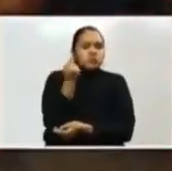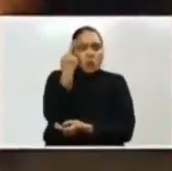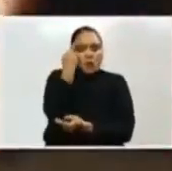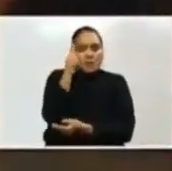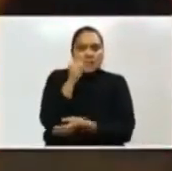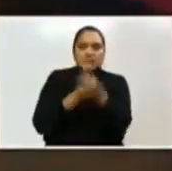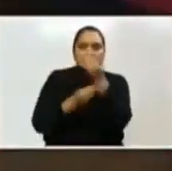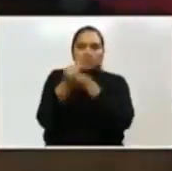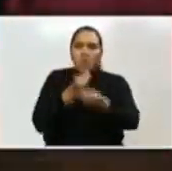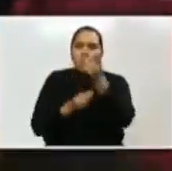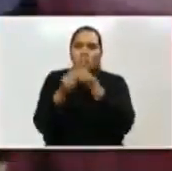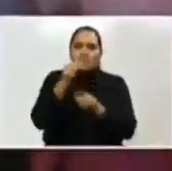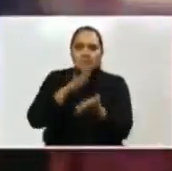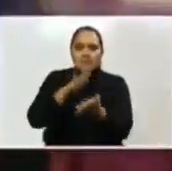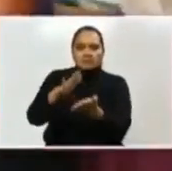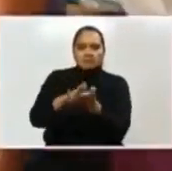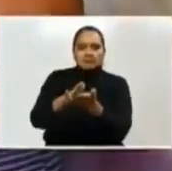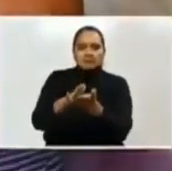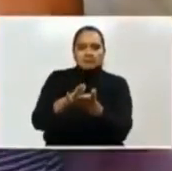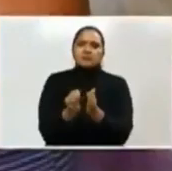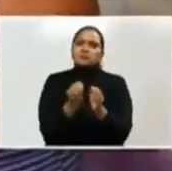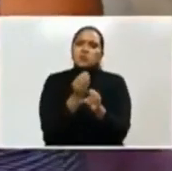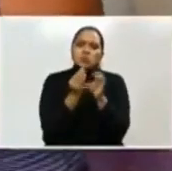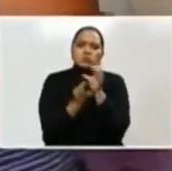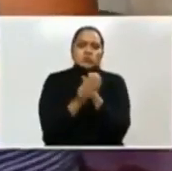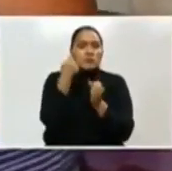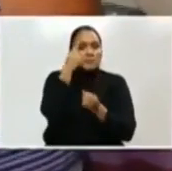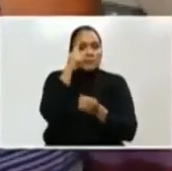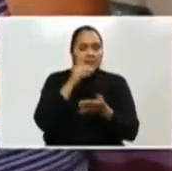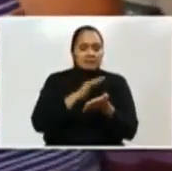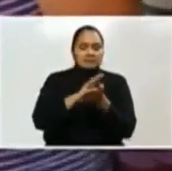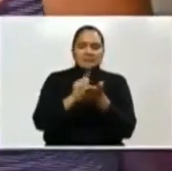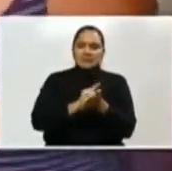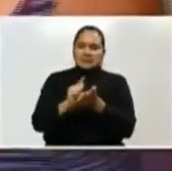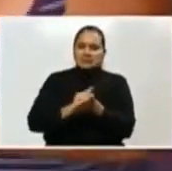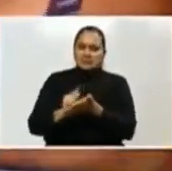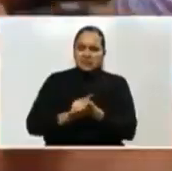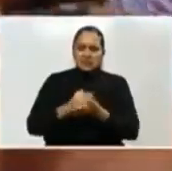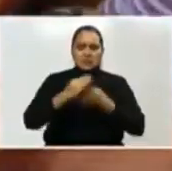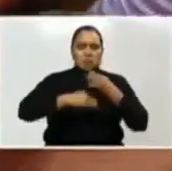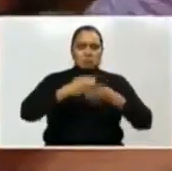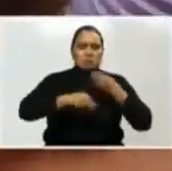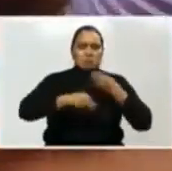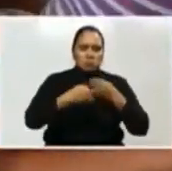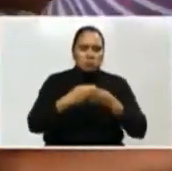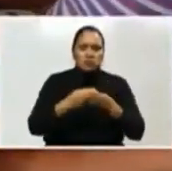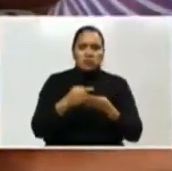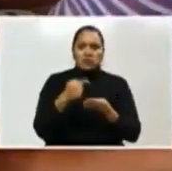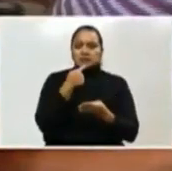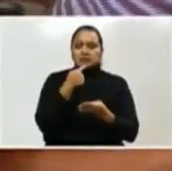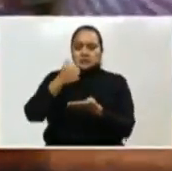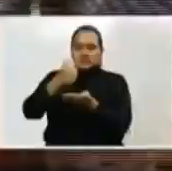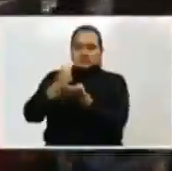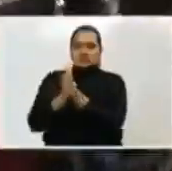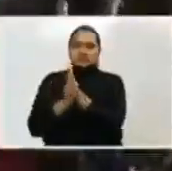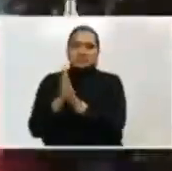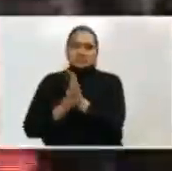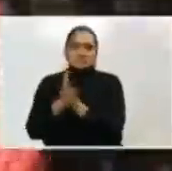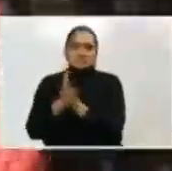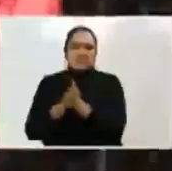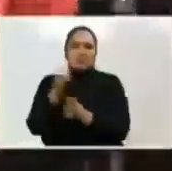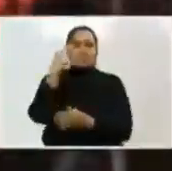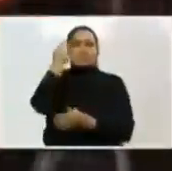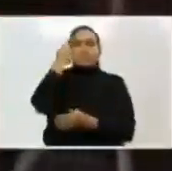llevar alimentos y artículos de higiene necesarios a cada una de sus comunidades para los más